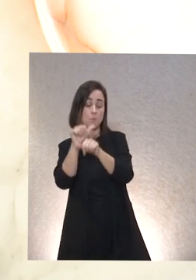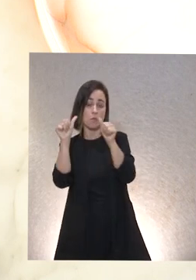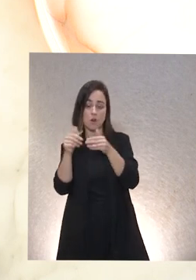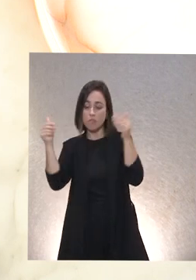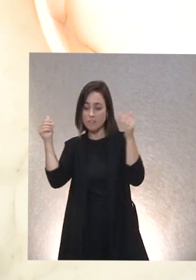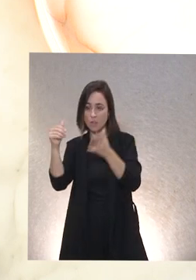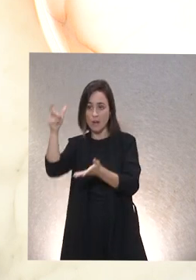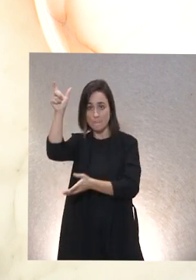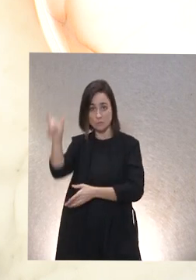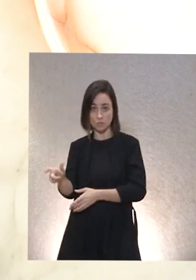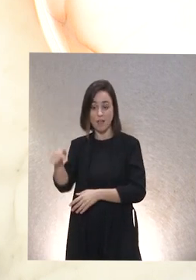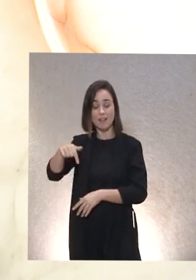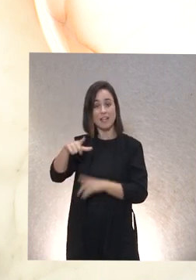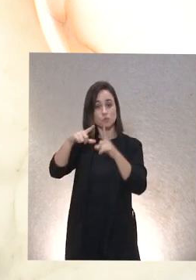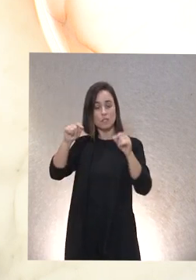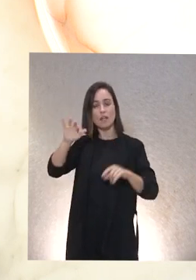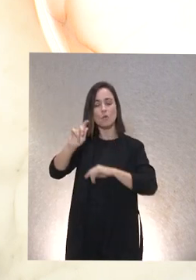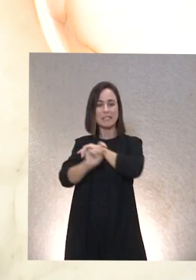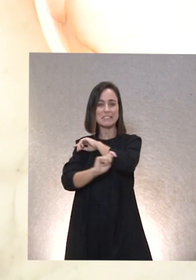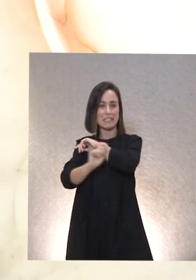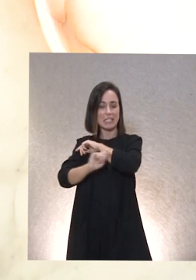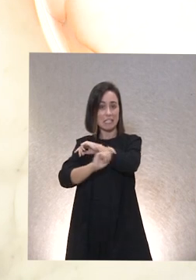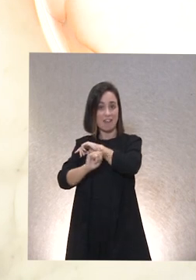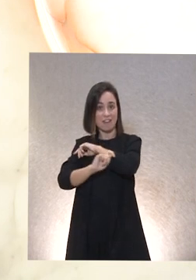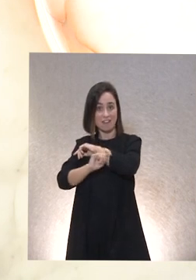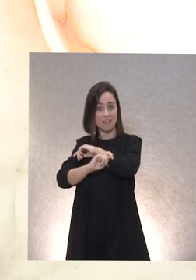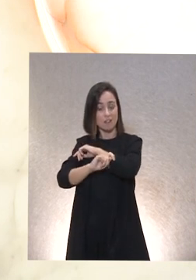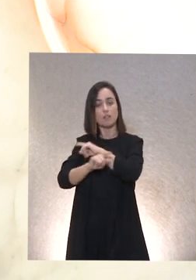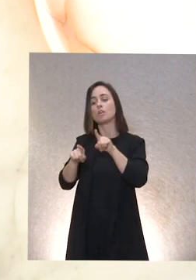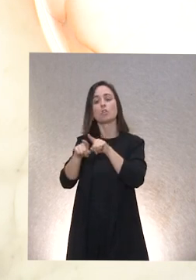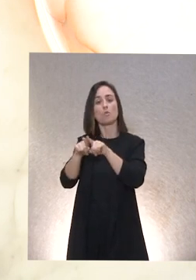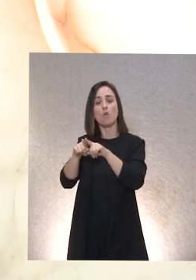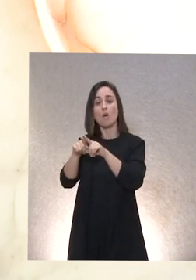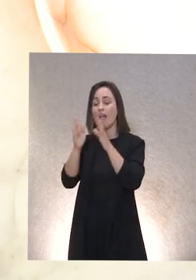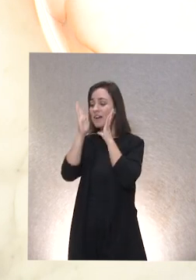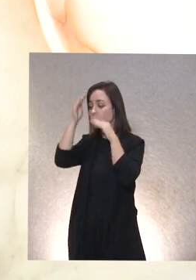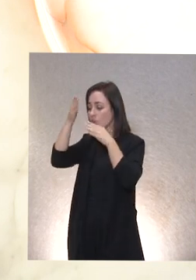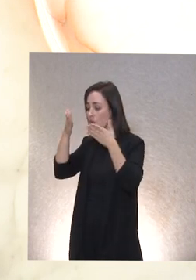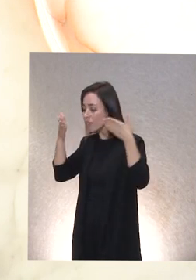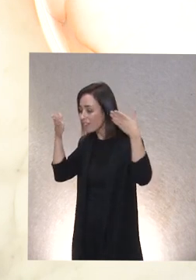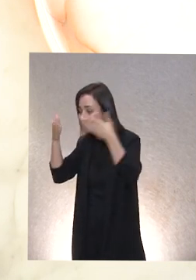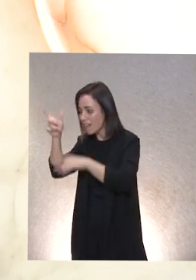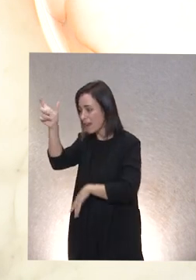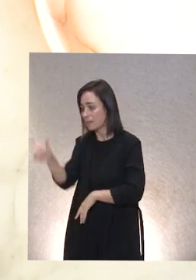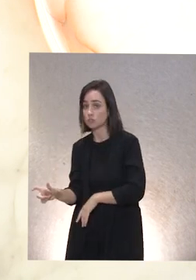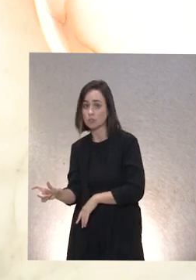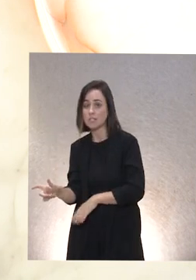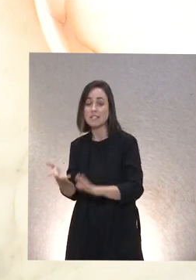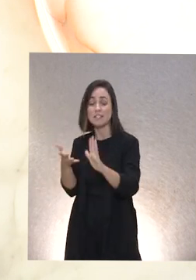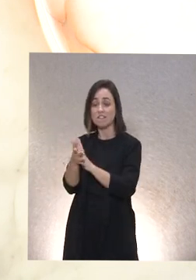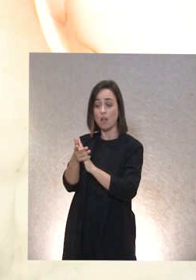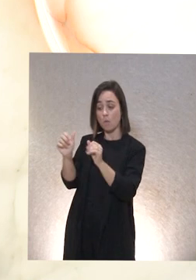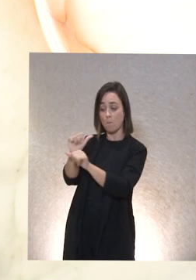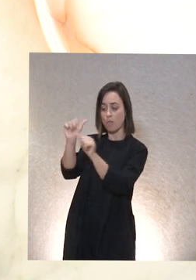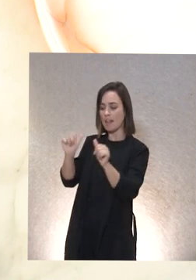si lo conocen tenemos una estrategia basada en esa atención centrada en la persona es decir un modelo personalizado